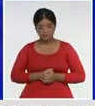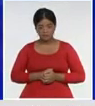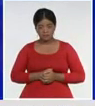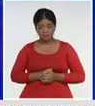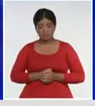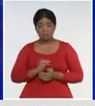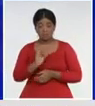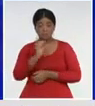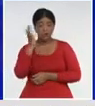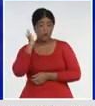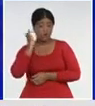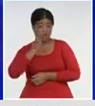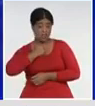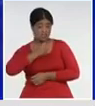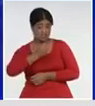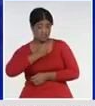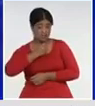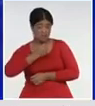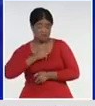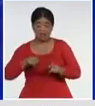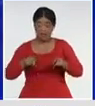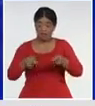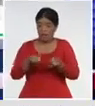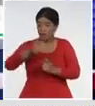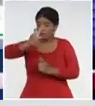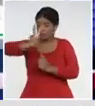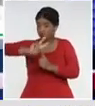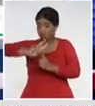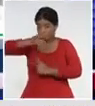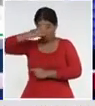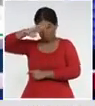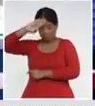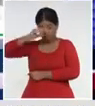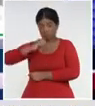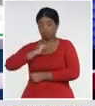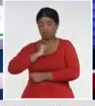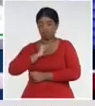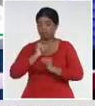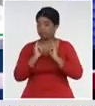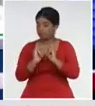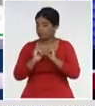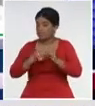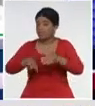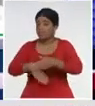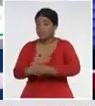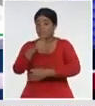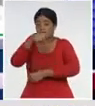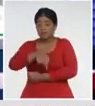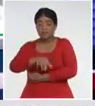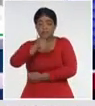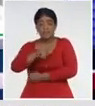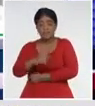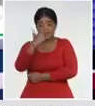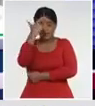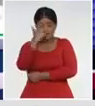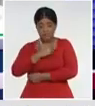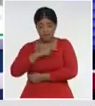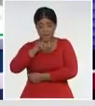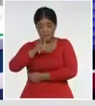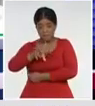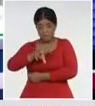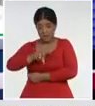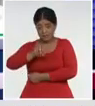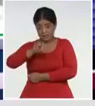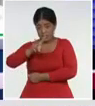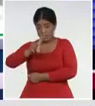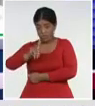prensa, que transmite el sistema, de la radio, y la televisión cubana, en este, 6 de abril, de 2021, el